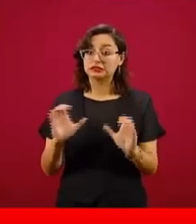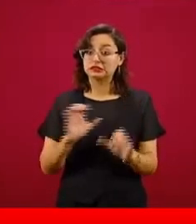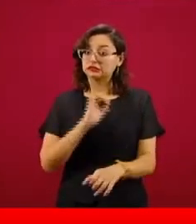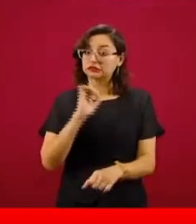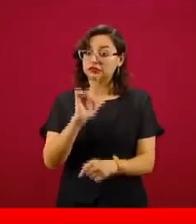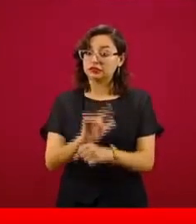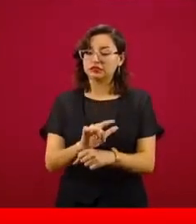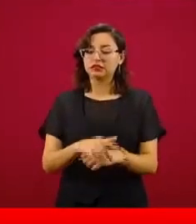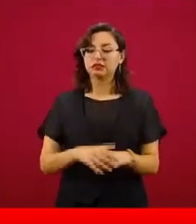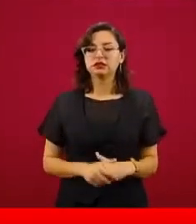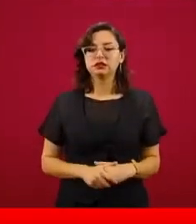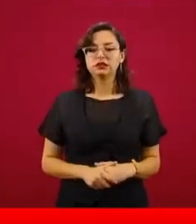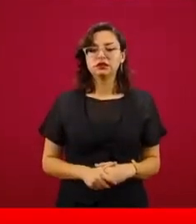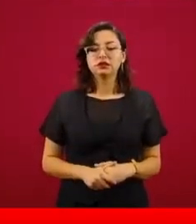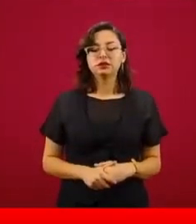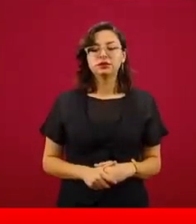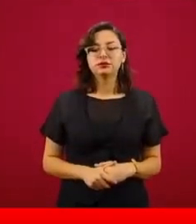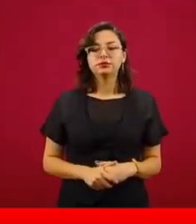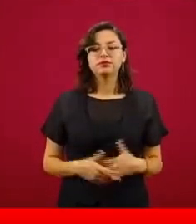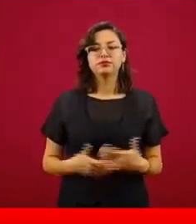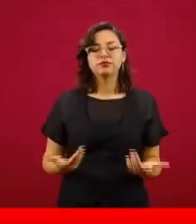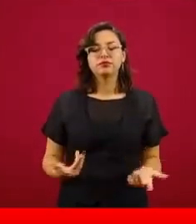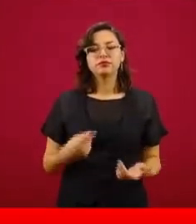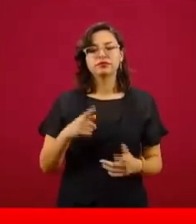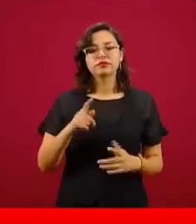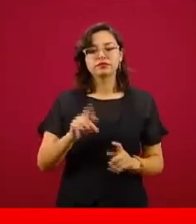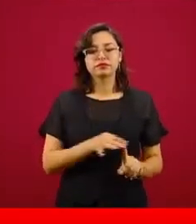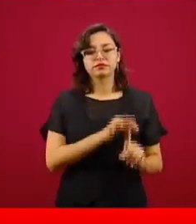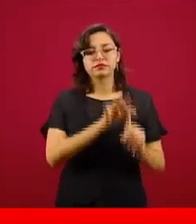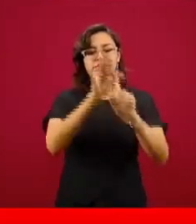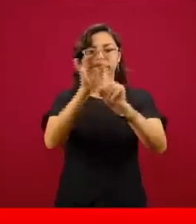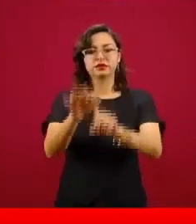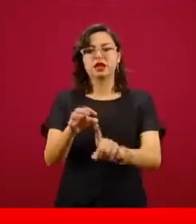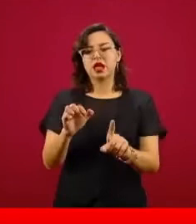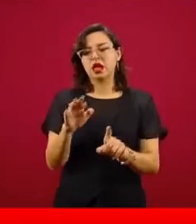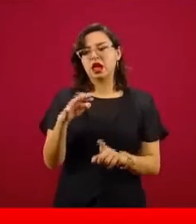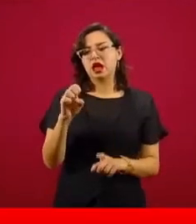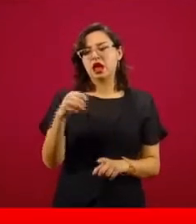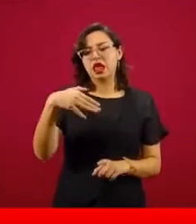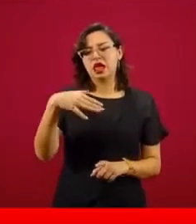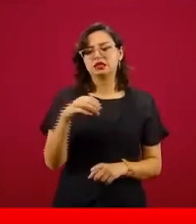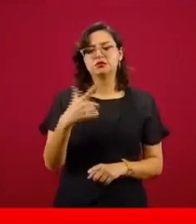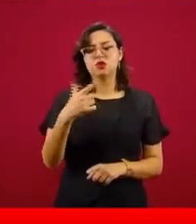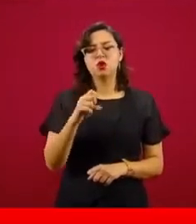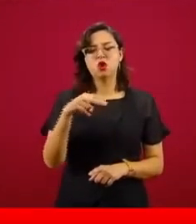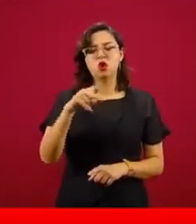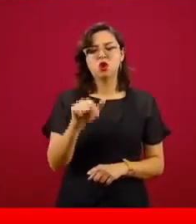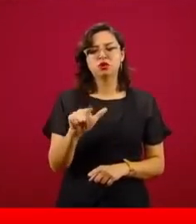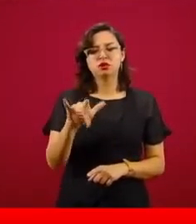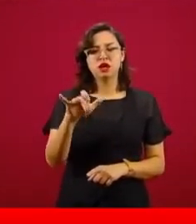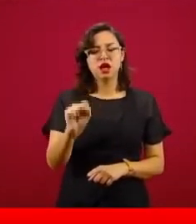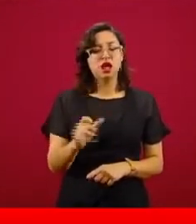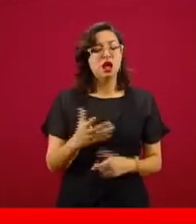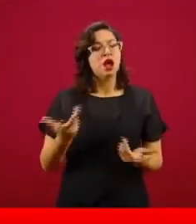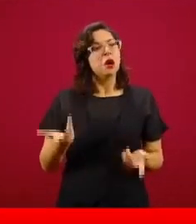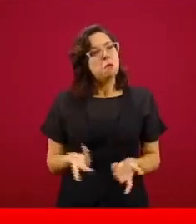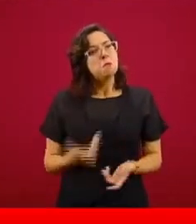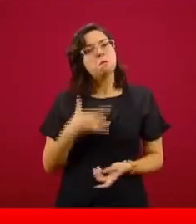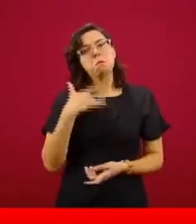¿Y sobre la designación de Nazmo González, su opinión? Estoy de acuerdo, es